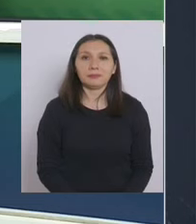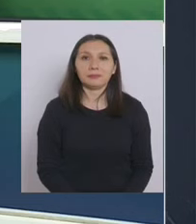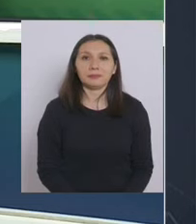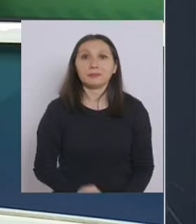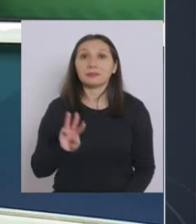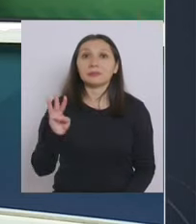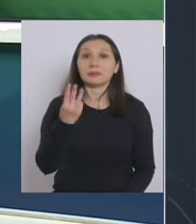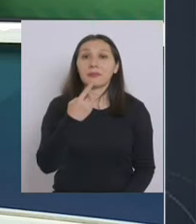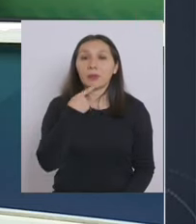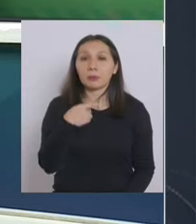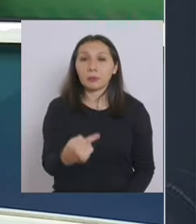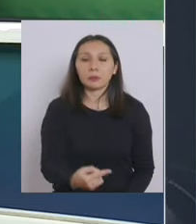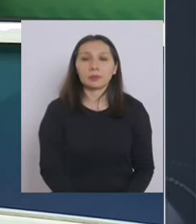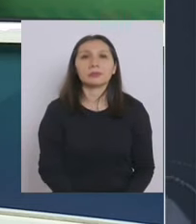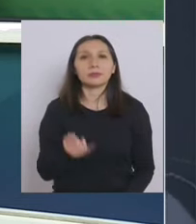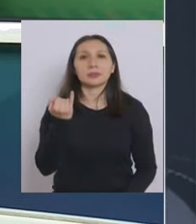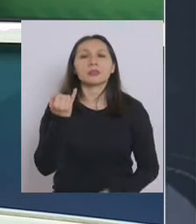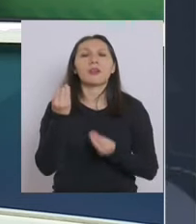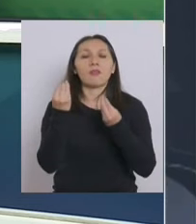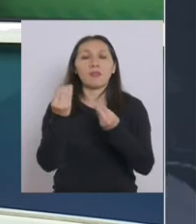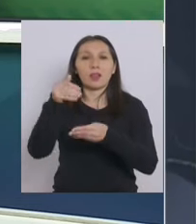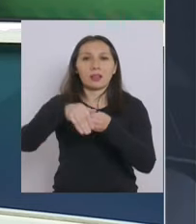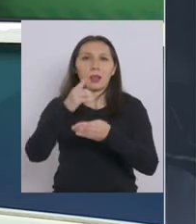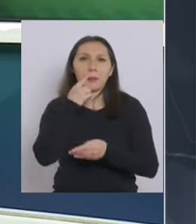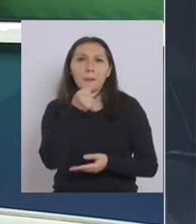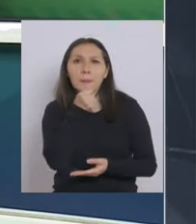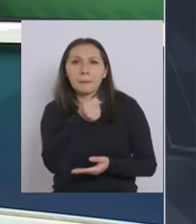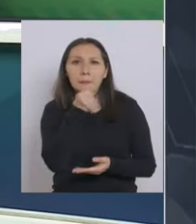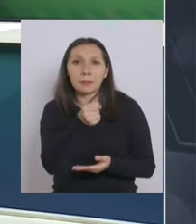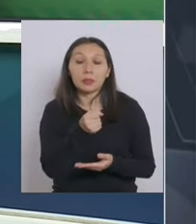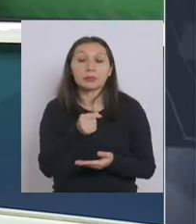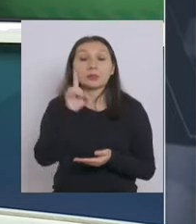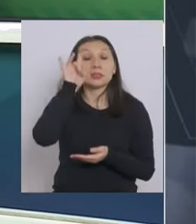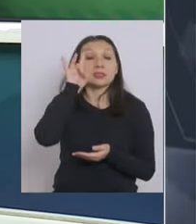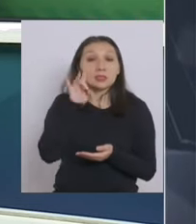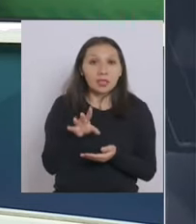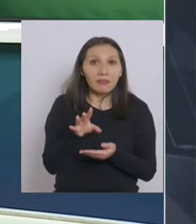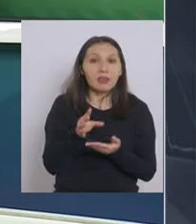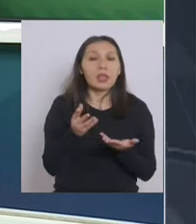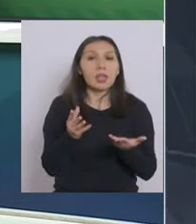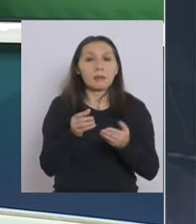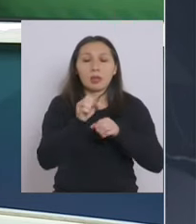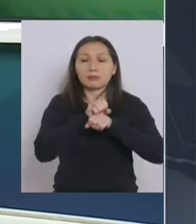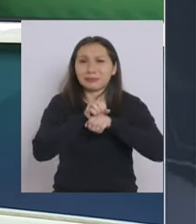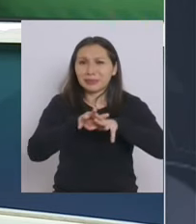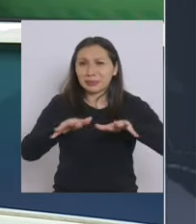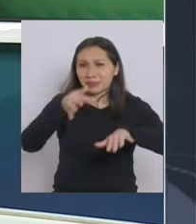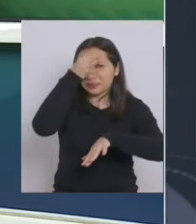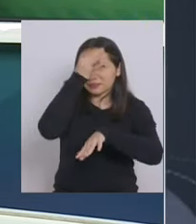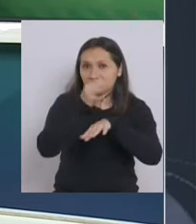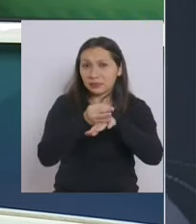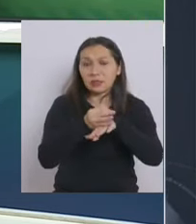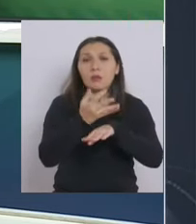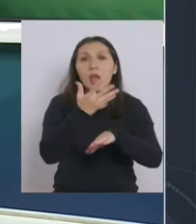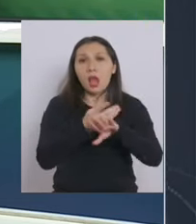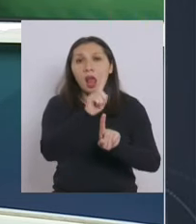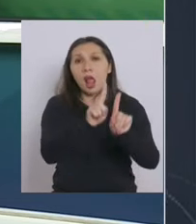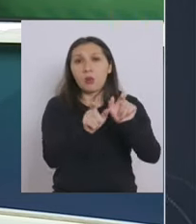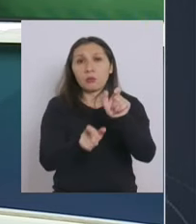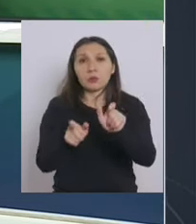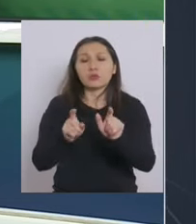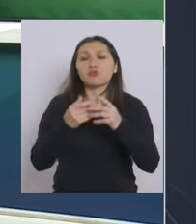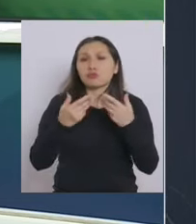tercera pregunta si muy buenas tardes se sabe que debido a la pandemia hay personas que teniendo